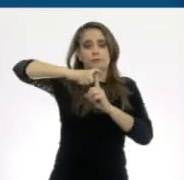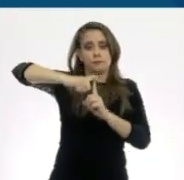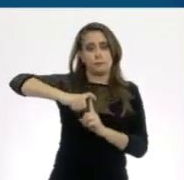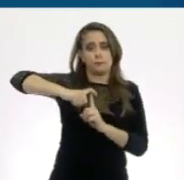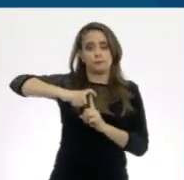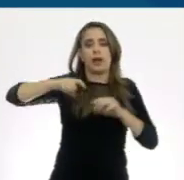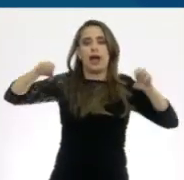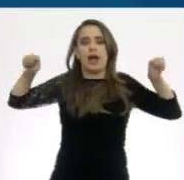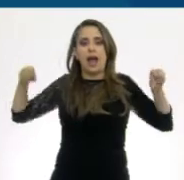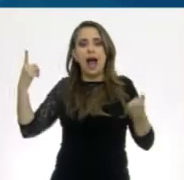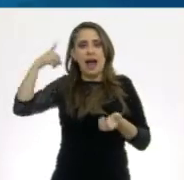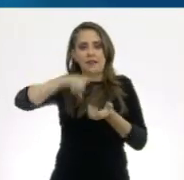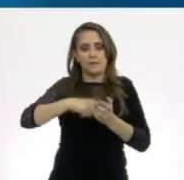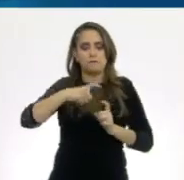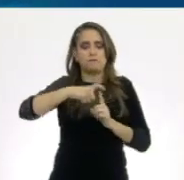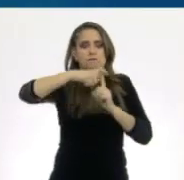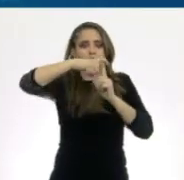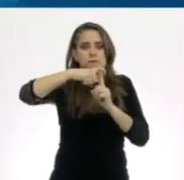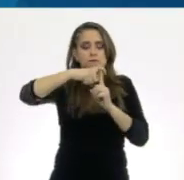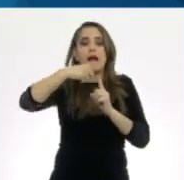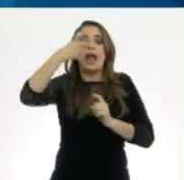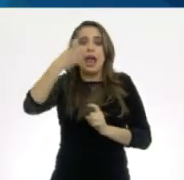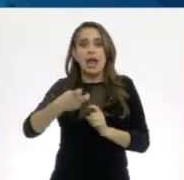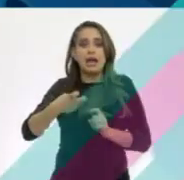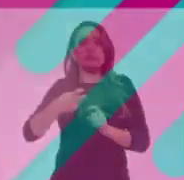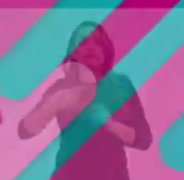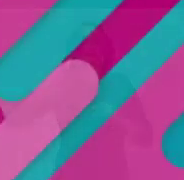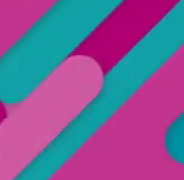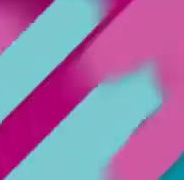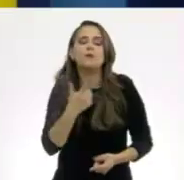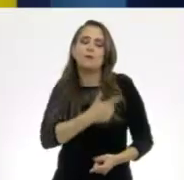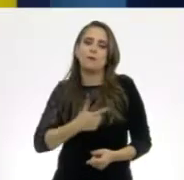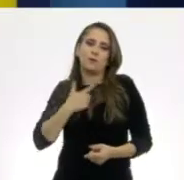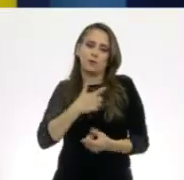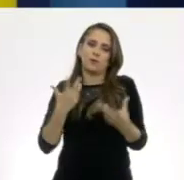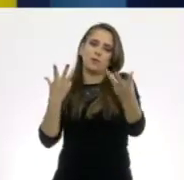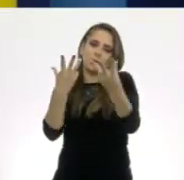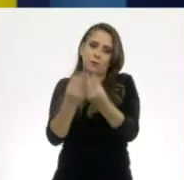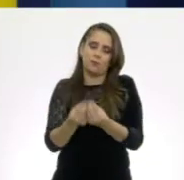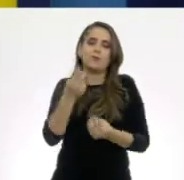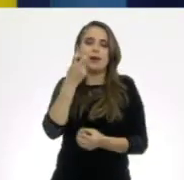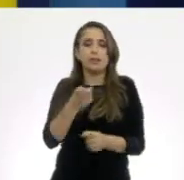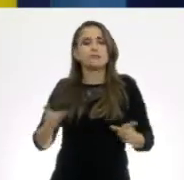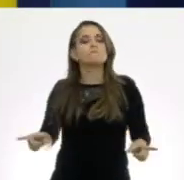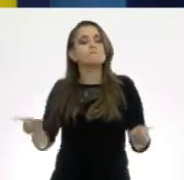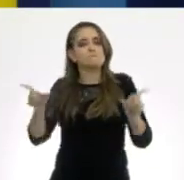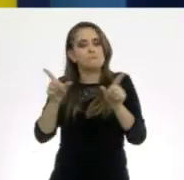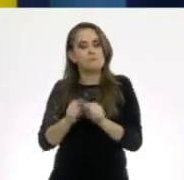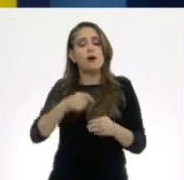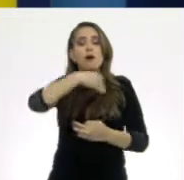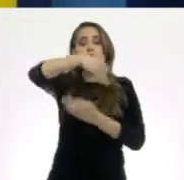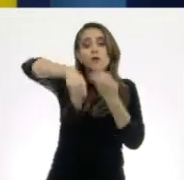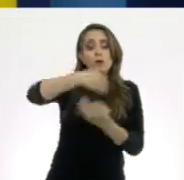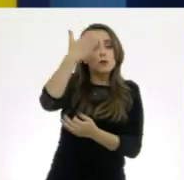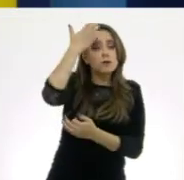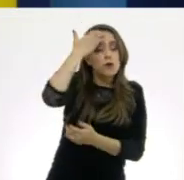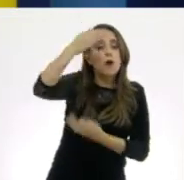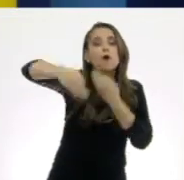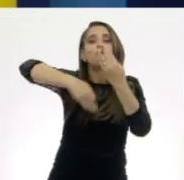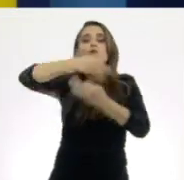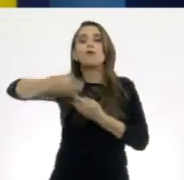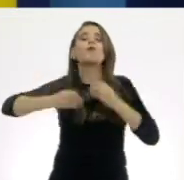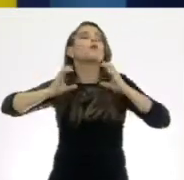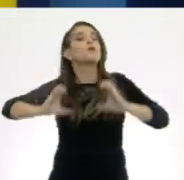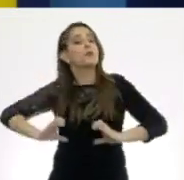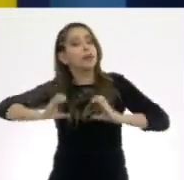es un método de barrera y, por lo tanto, temporal. Hemos terminado con Todos conocemos, todos nos